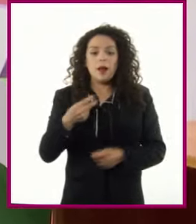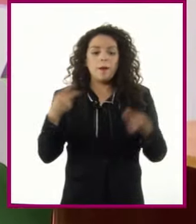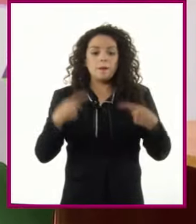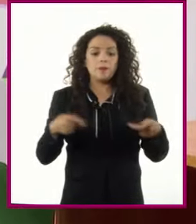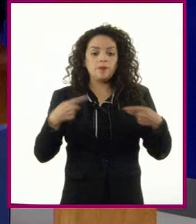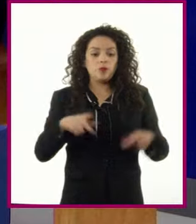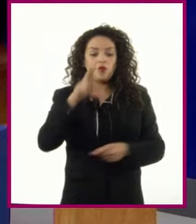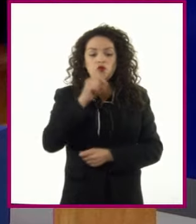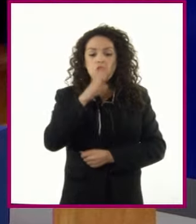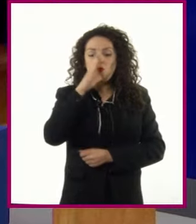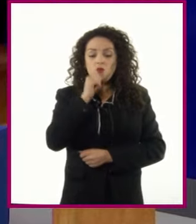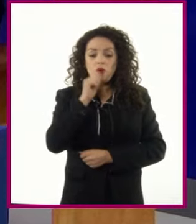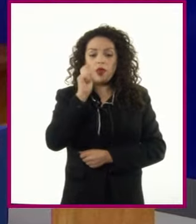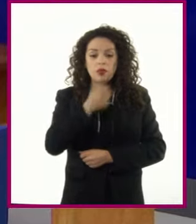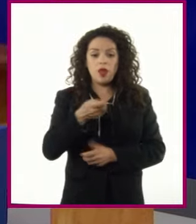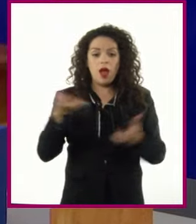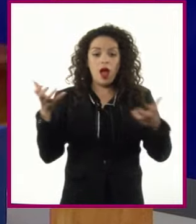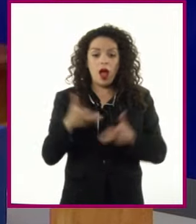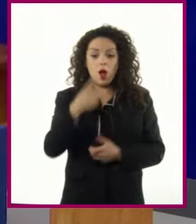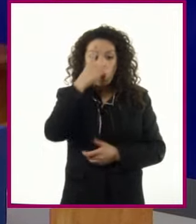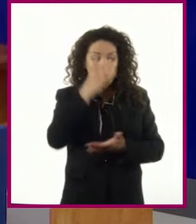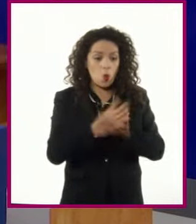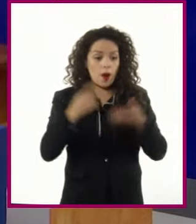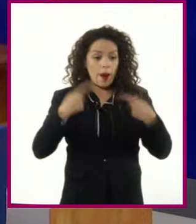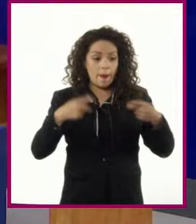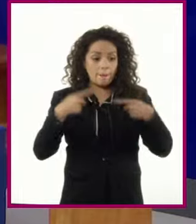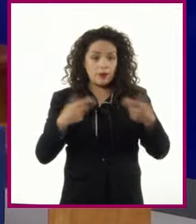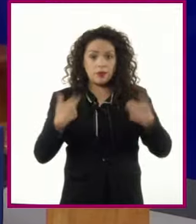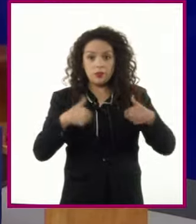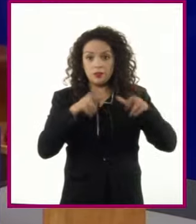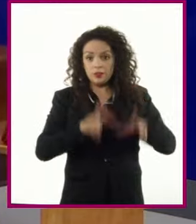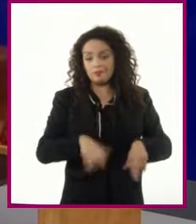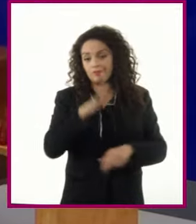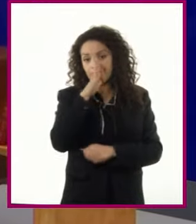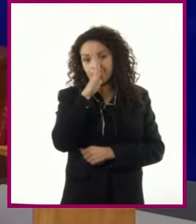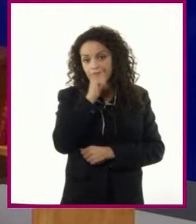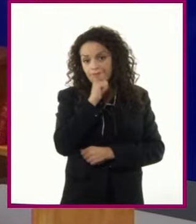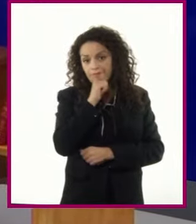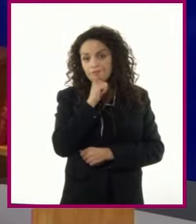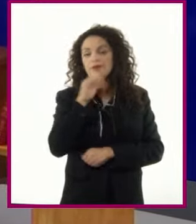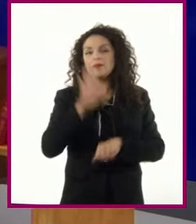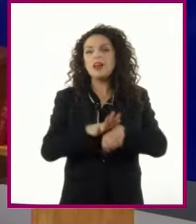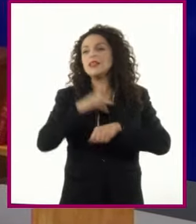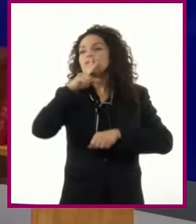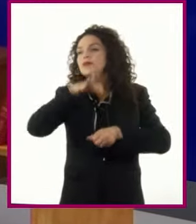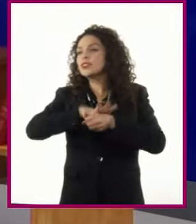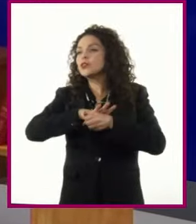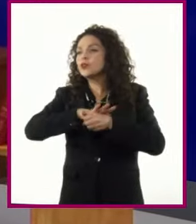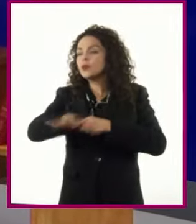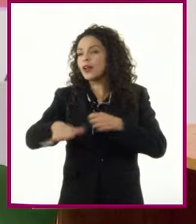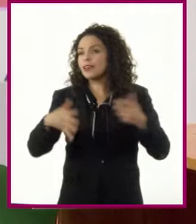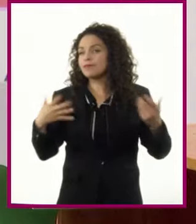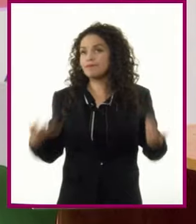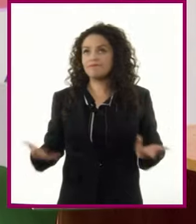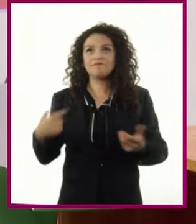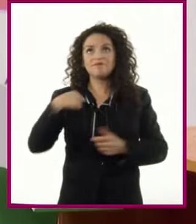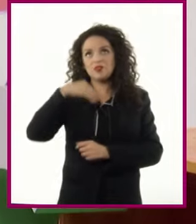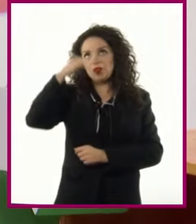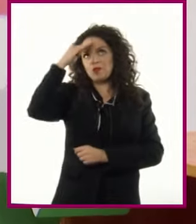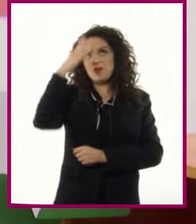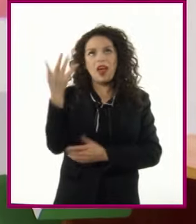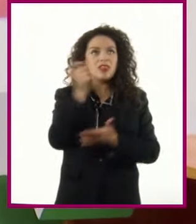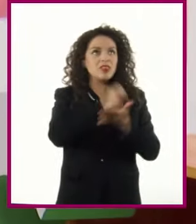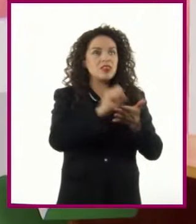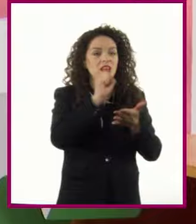ser interpretados por la misma persona Quizás lo más conveniente sería presentar un texto que le